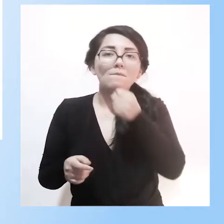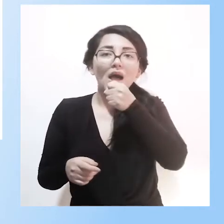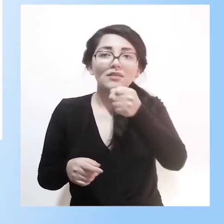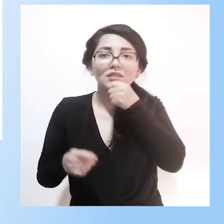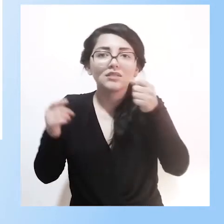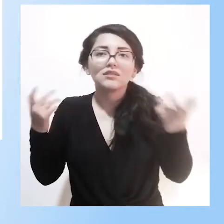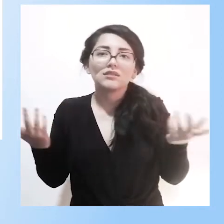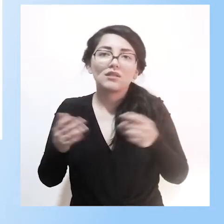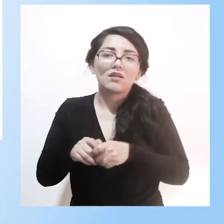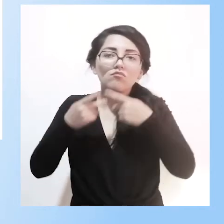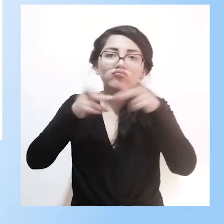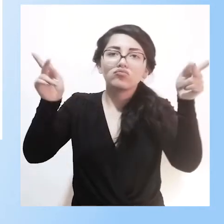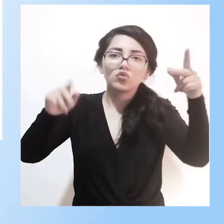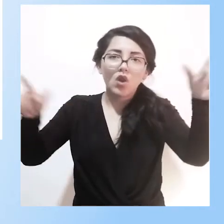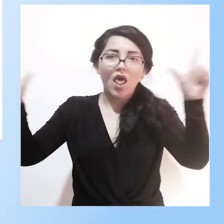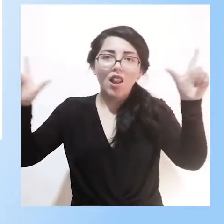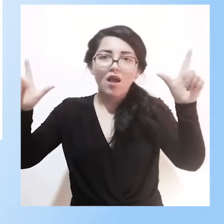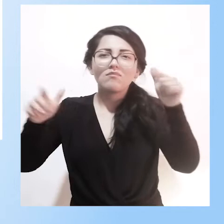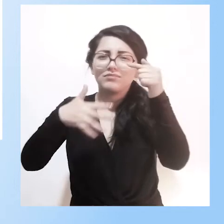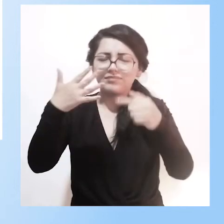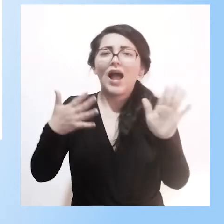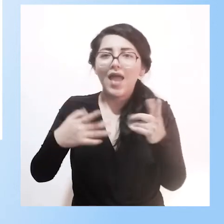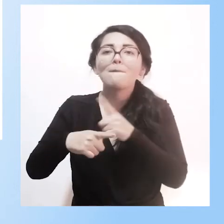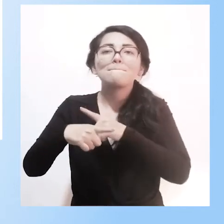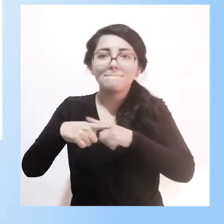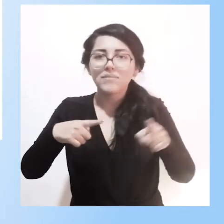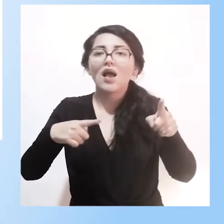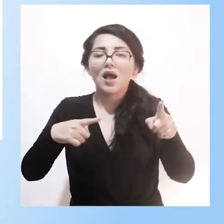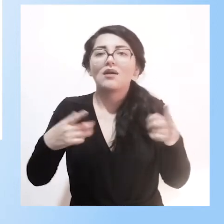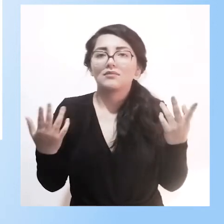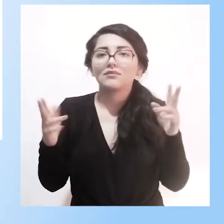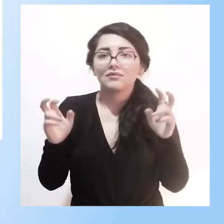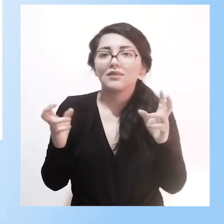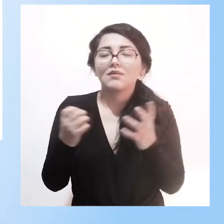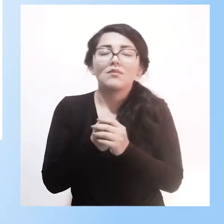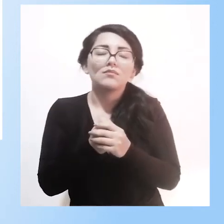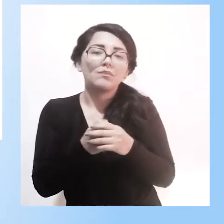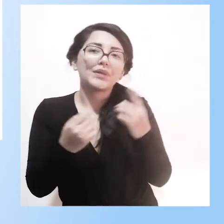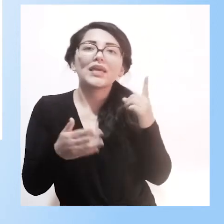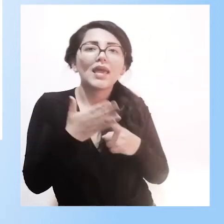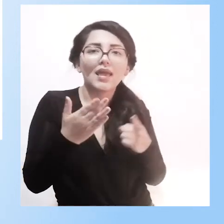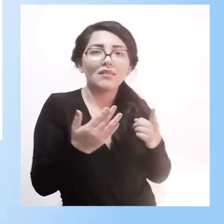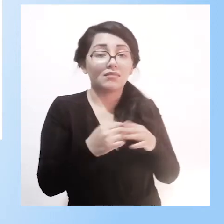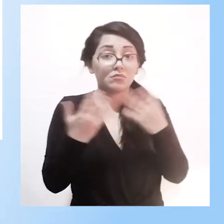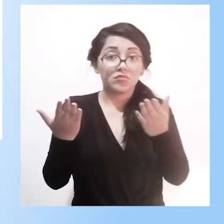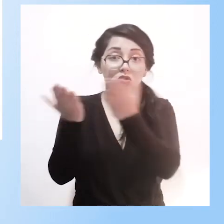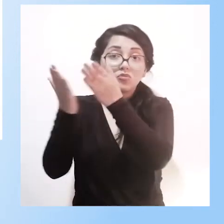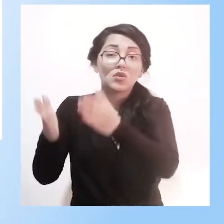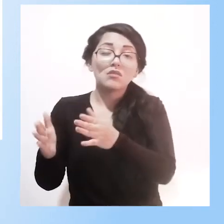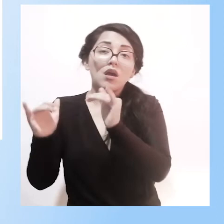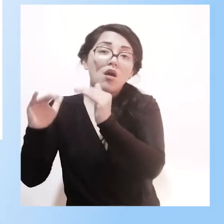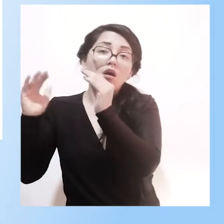aniversarios, cartas abiertas y un plan de sensibilización para la reincorporación educativa de los estudiantes cuando regresan a su institución